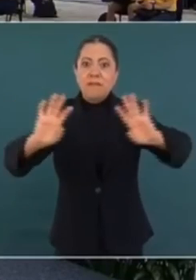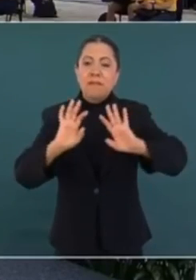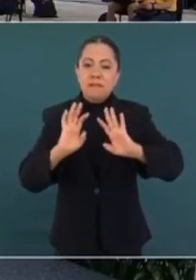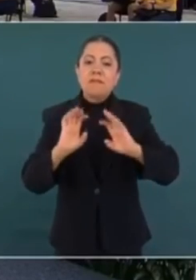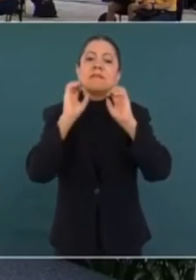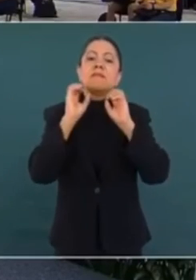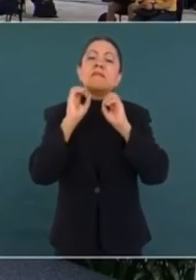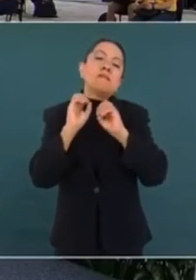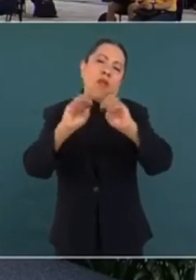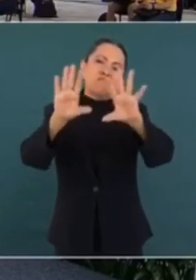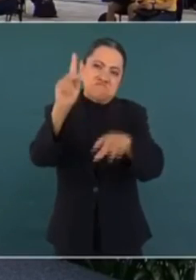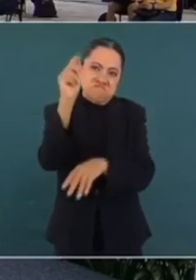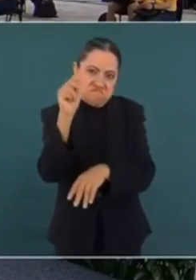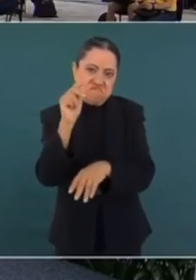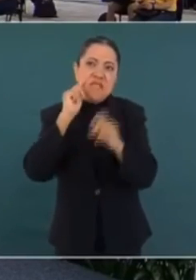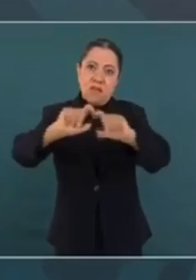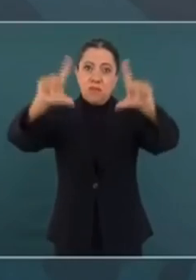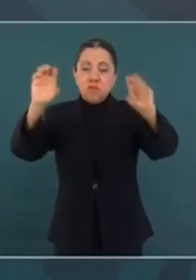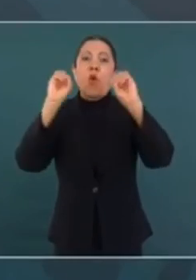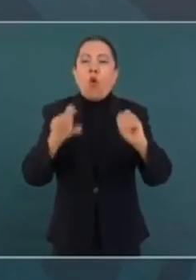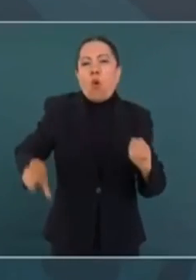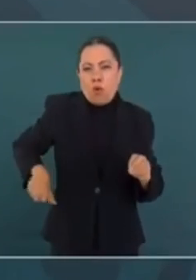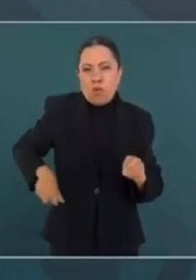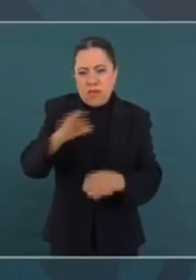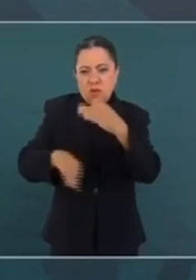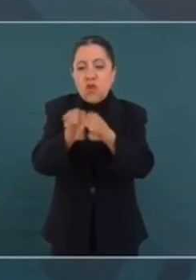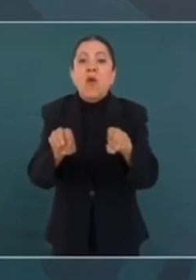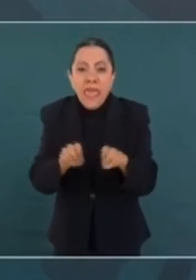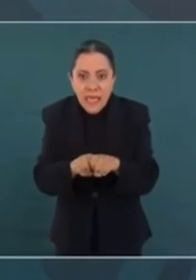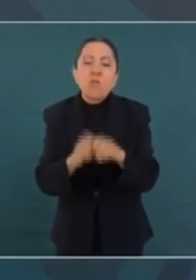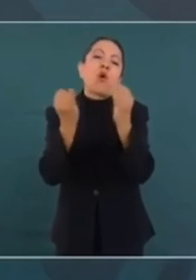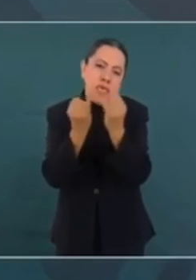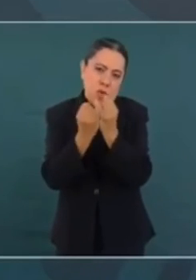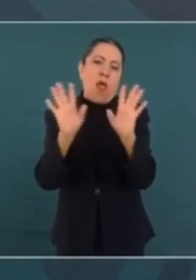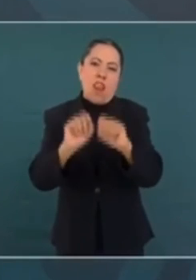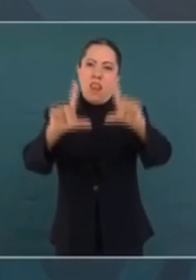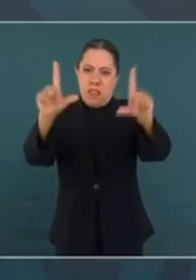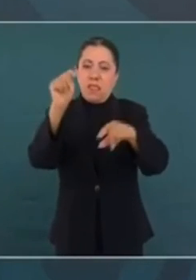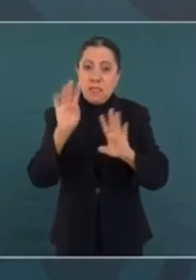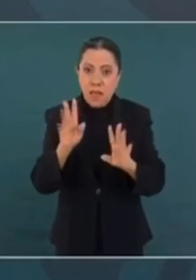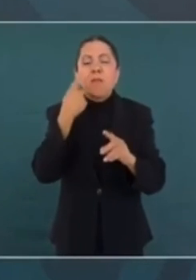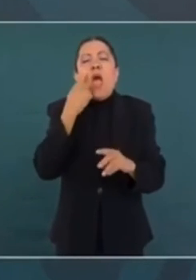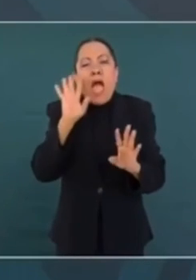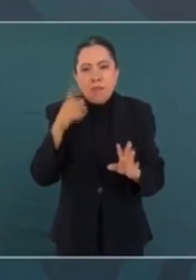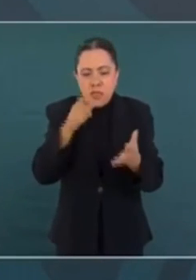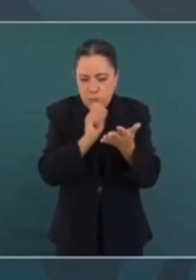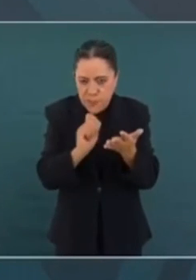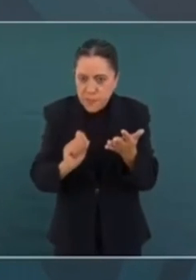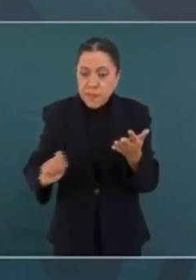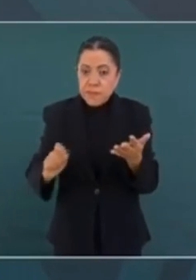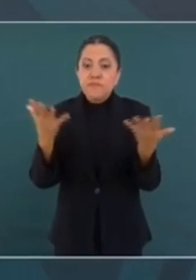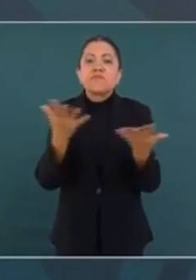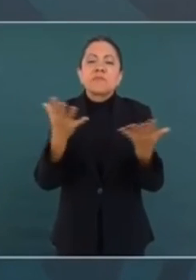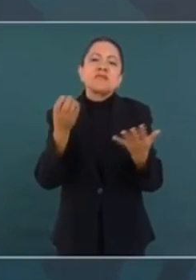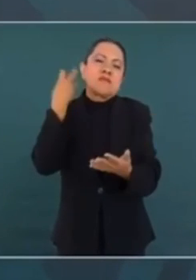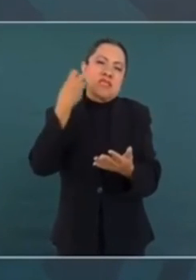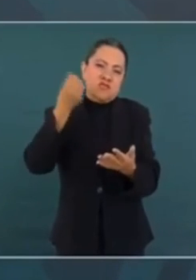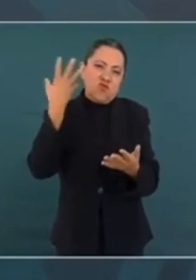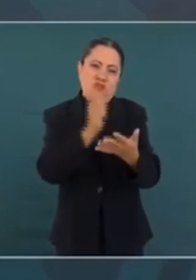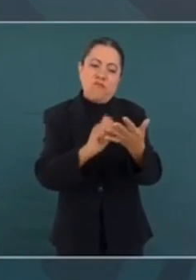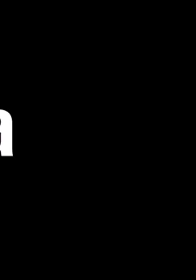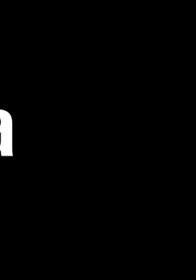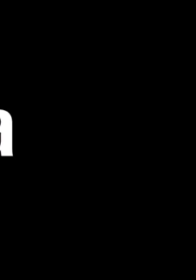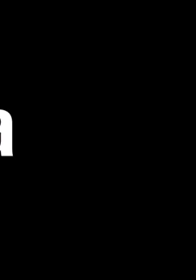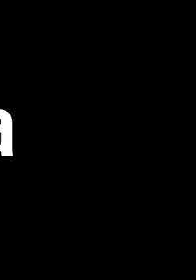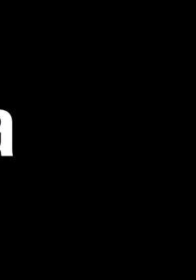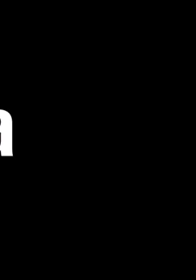que se transmitan, o esté el gabinete y que también se transmitan. Pero voy a escribir un discurso para